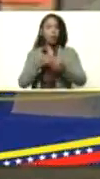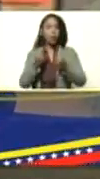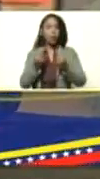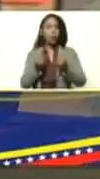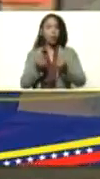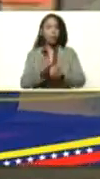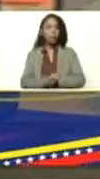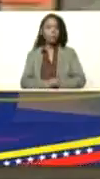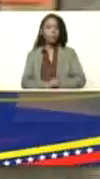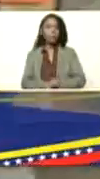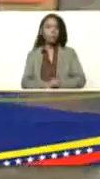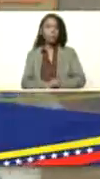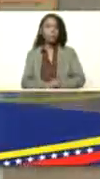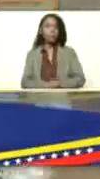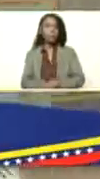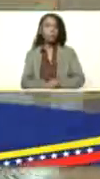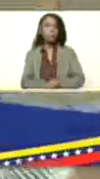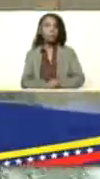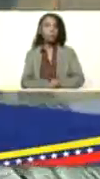nueva economía